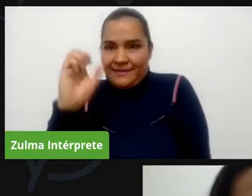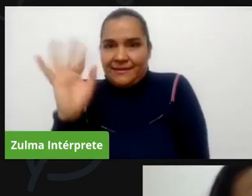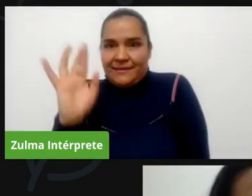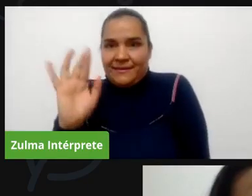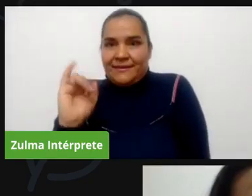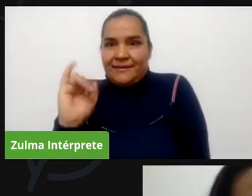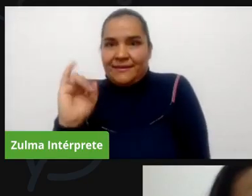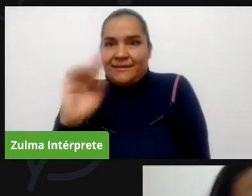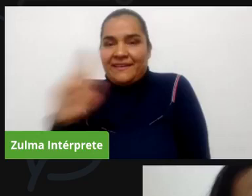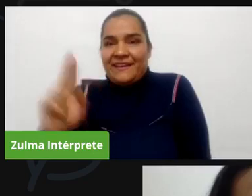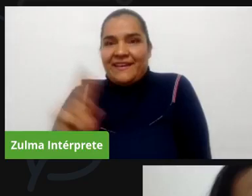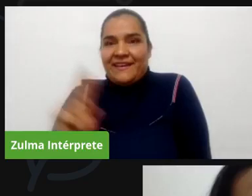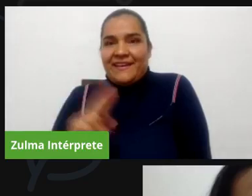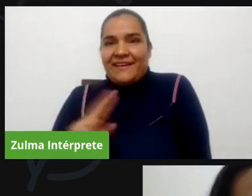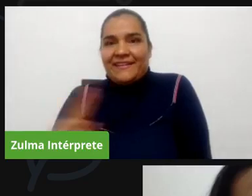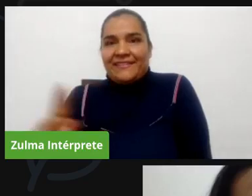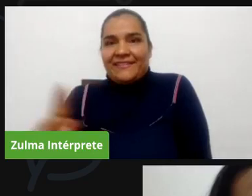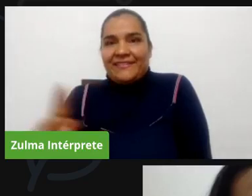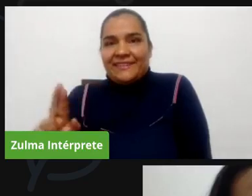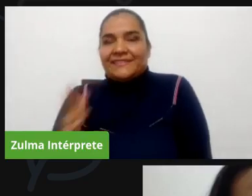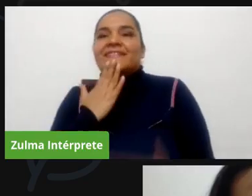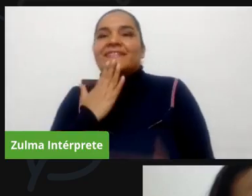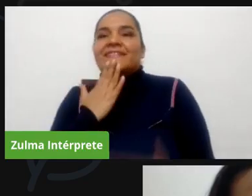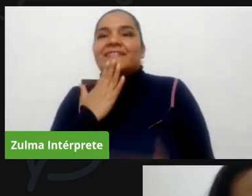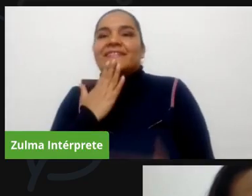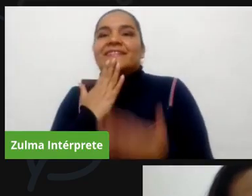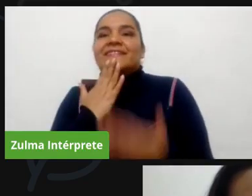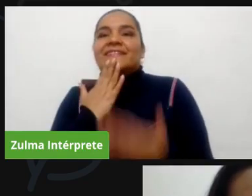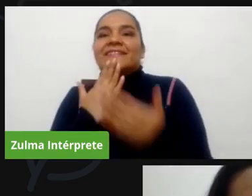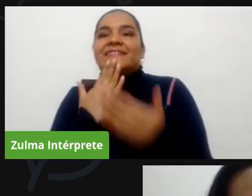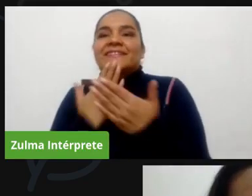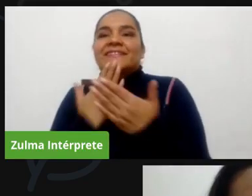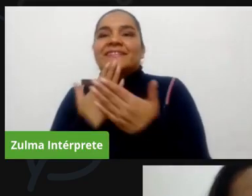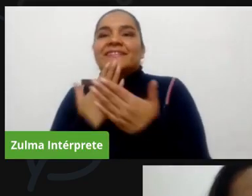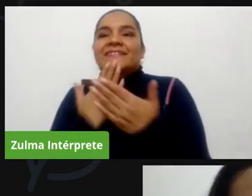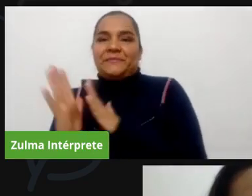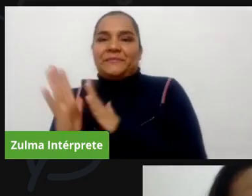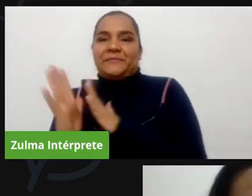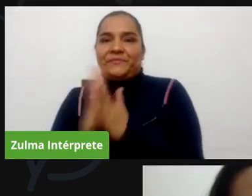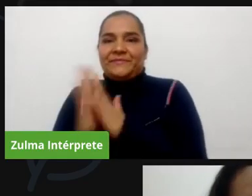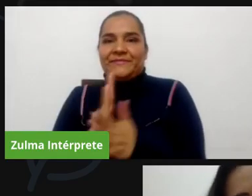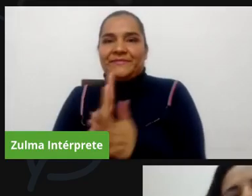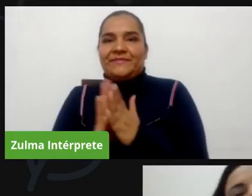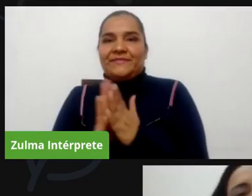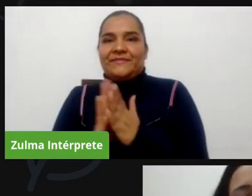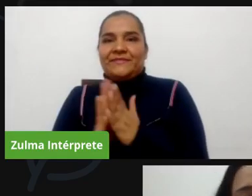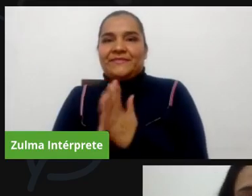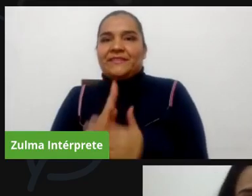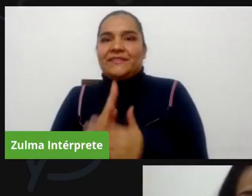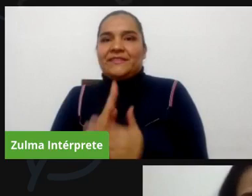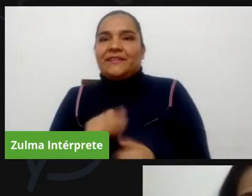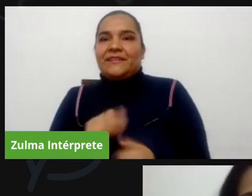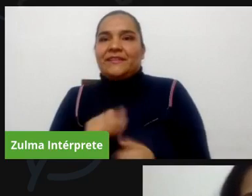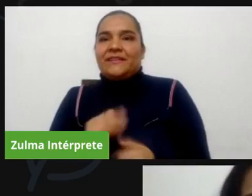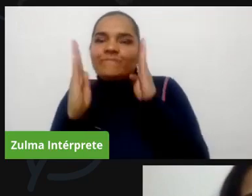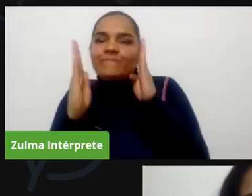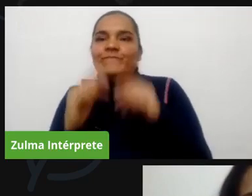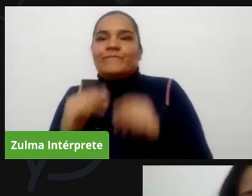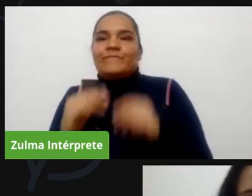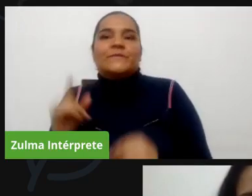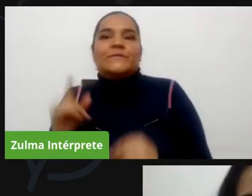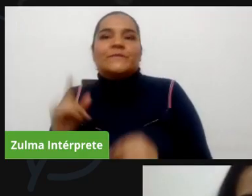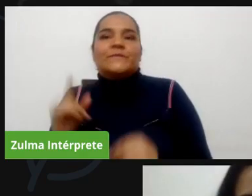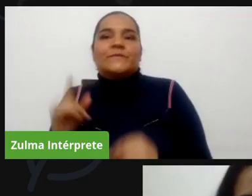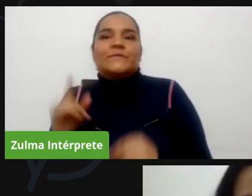y una vez más nuestros ojos y nuestros oídos al servicio de las juntas de acción comunal alejandra gracias a ti